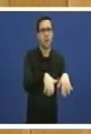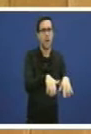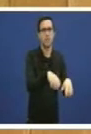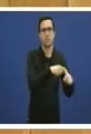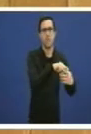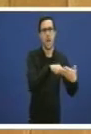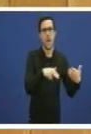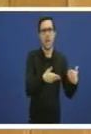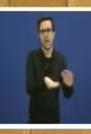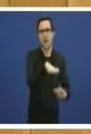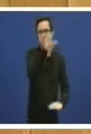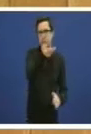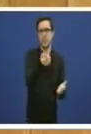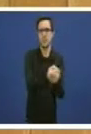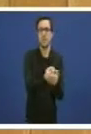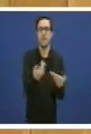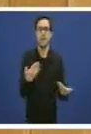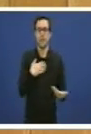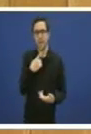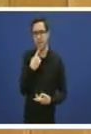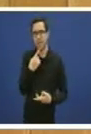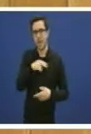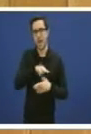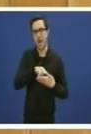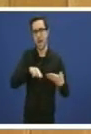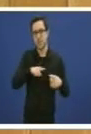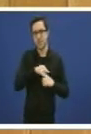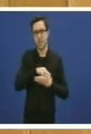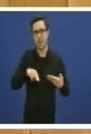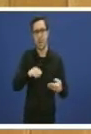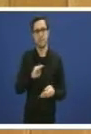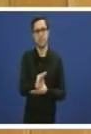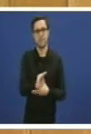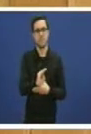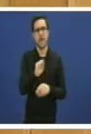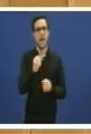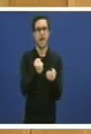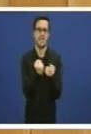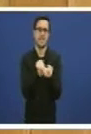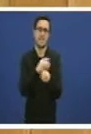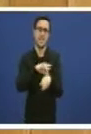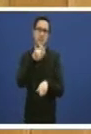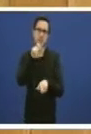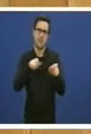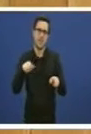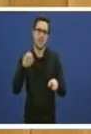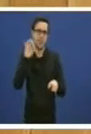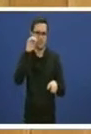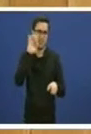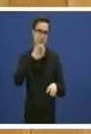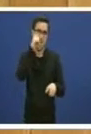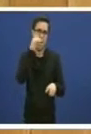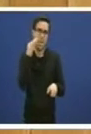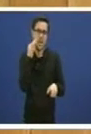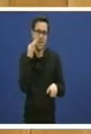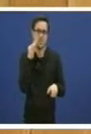Por tanto señorías Galicia garante garantiu e garantirá asistencia aos galegos en paro aos que o Goberno de España non garante